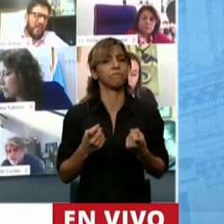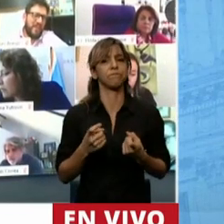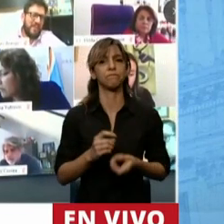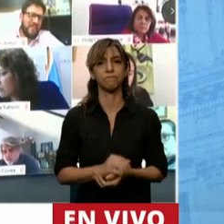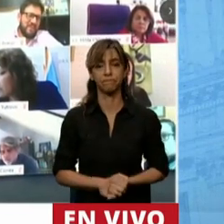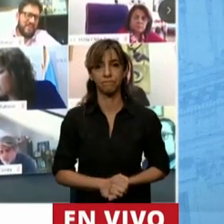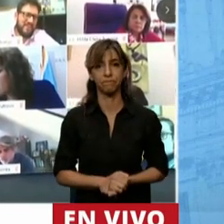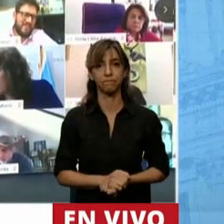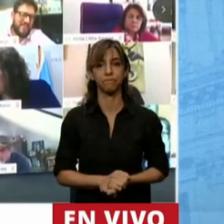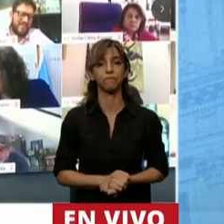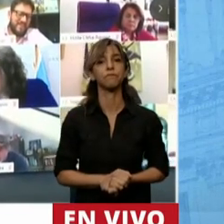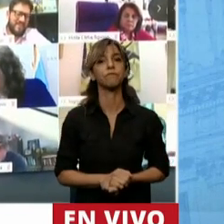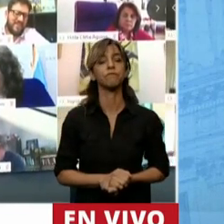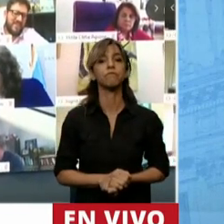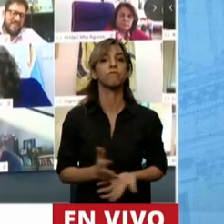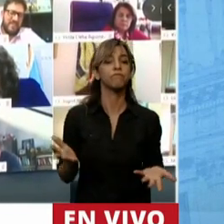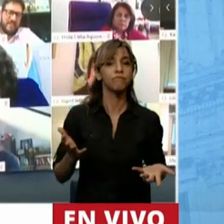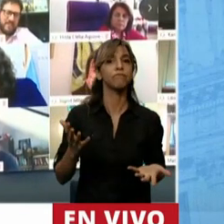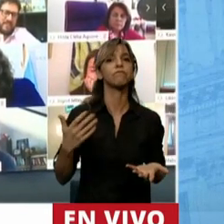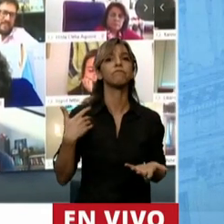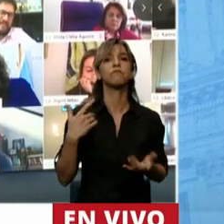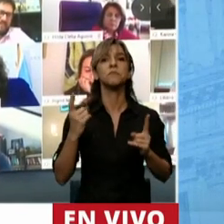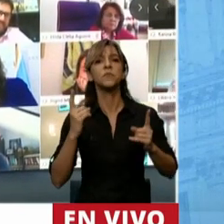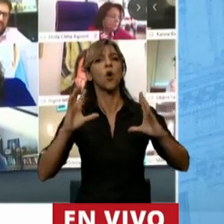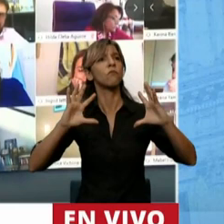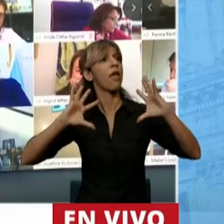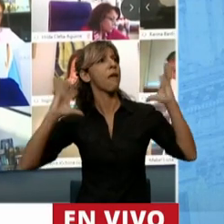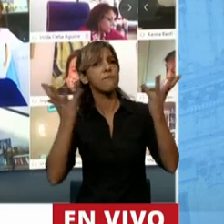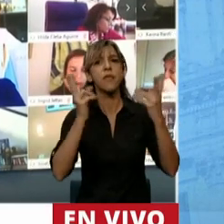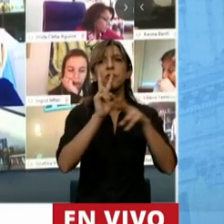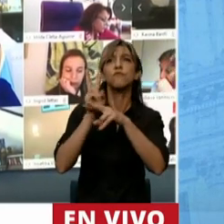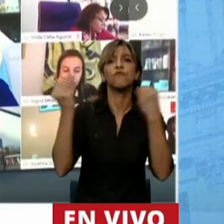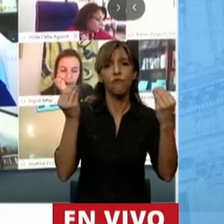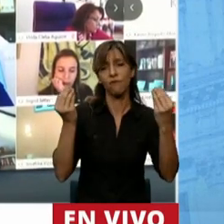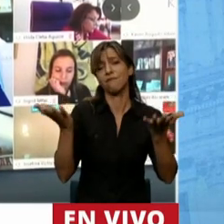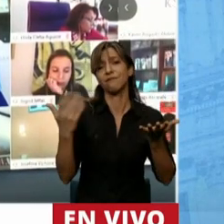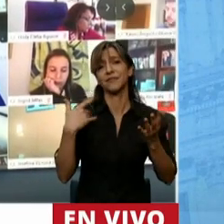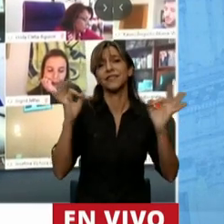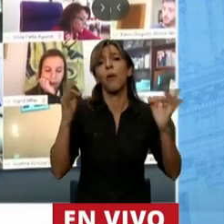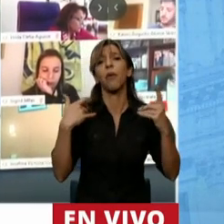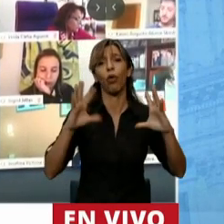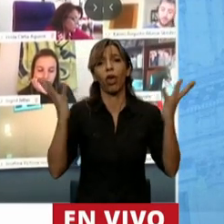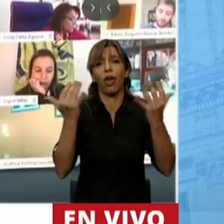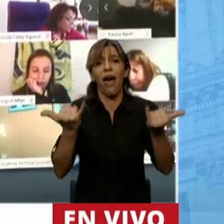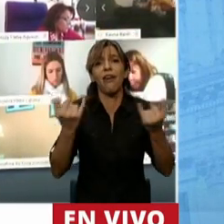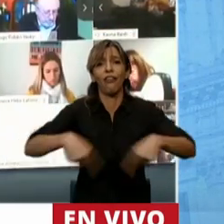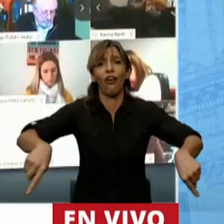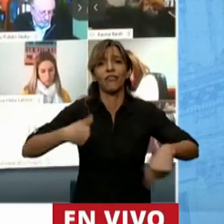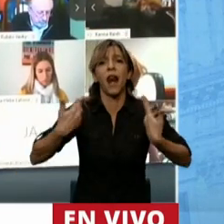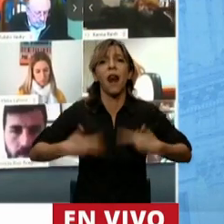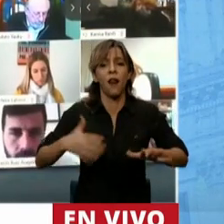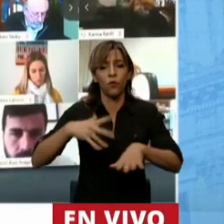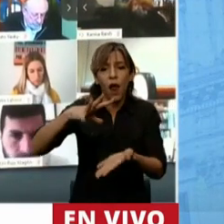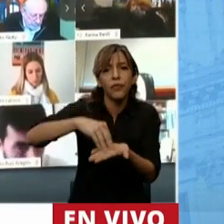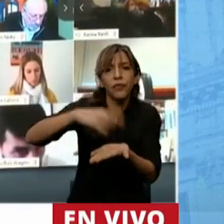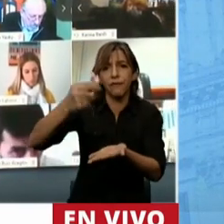la sostenibilidad ambiental para evitar la degradación de nuestros recursos naturales la